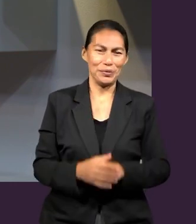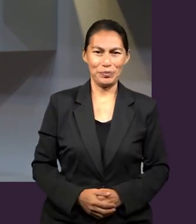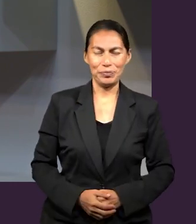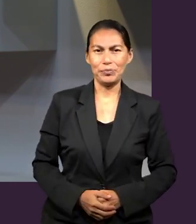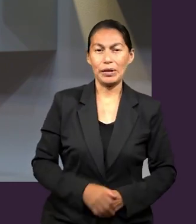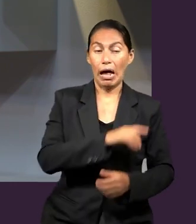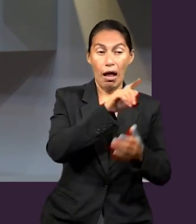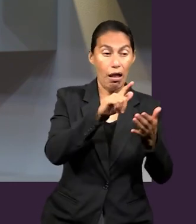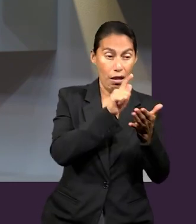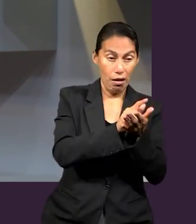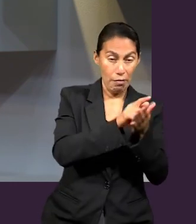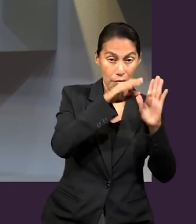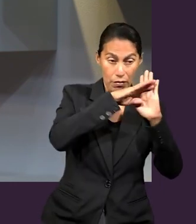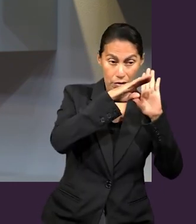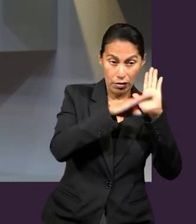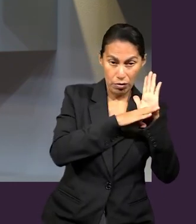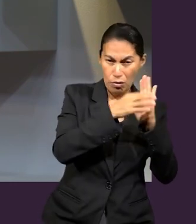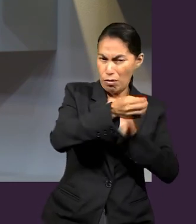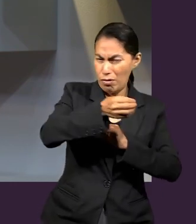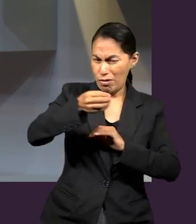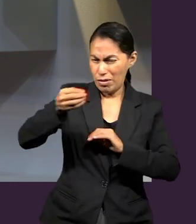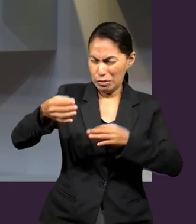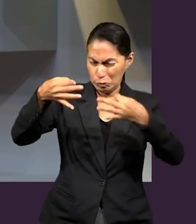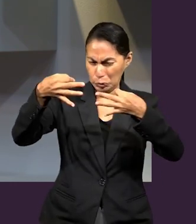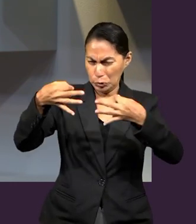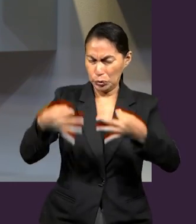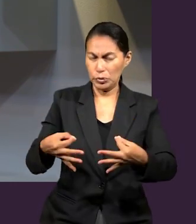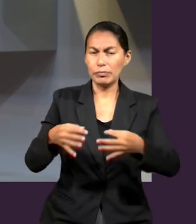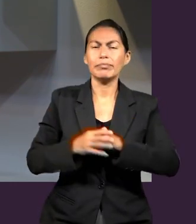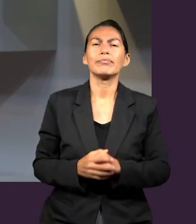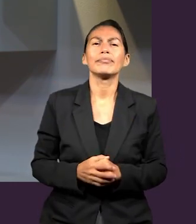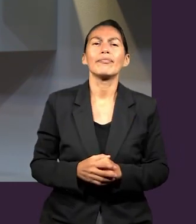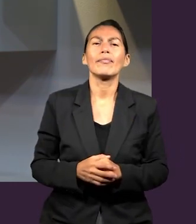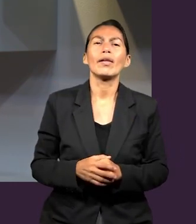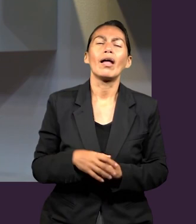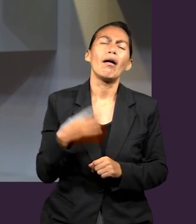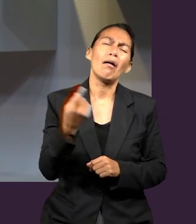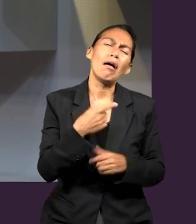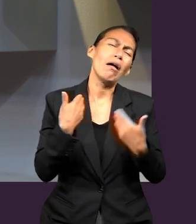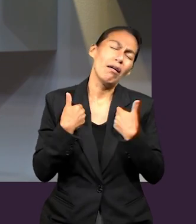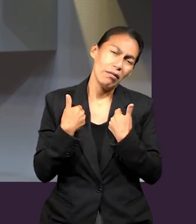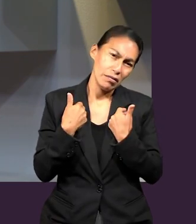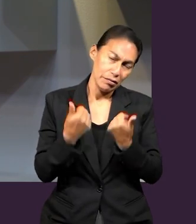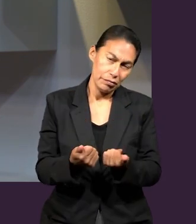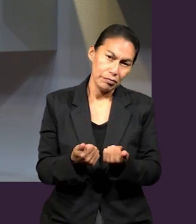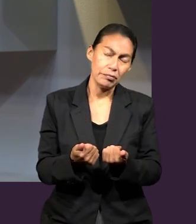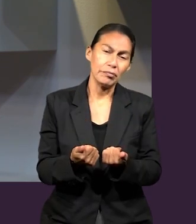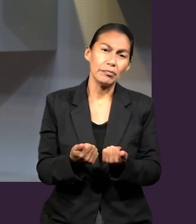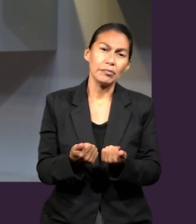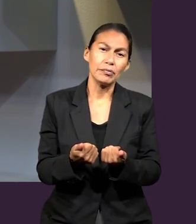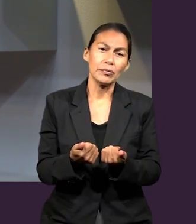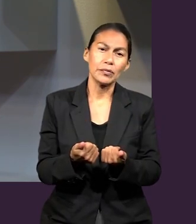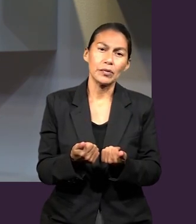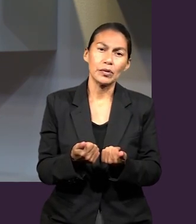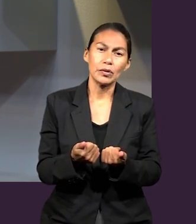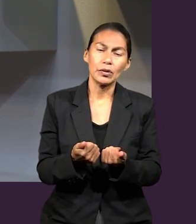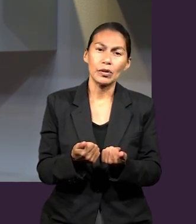interesante, la ley de los mandatos y ordenanzas. En todo este sistema, como se le ha llegado a interpretar,